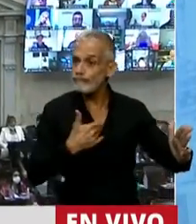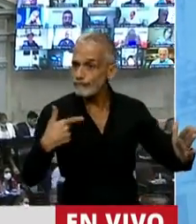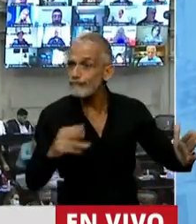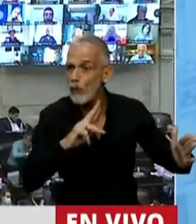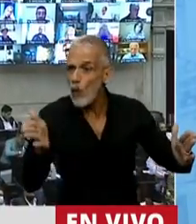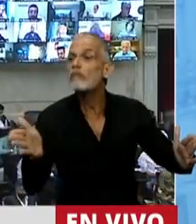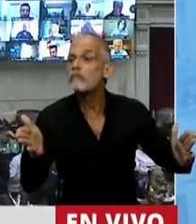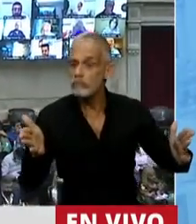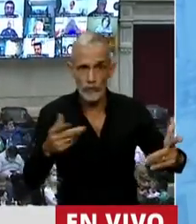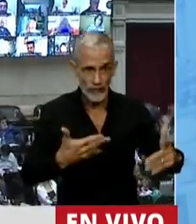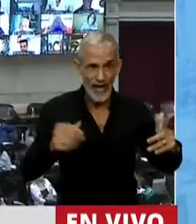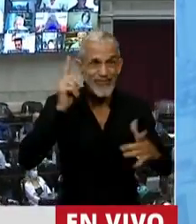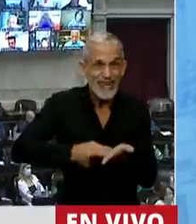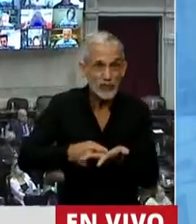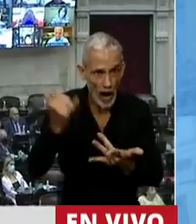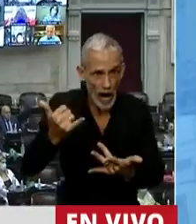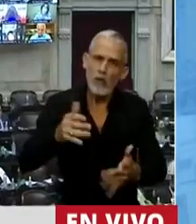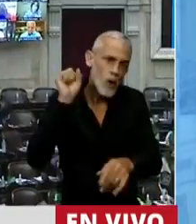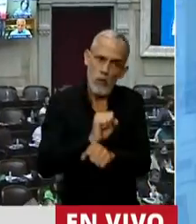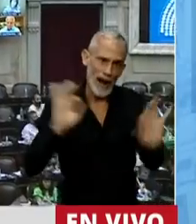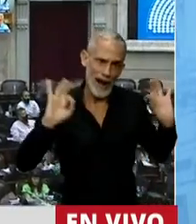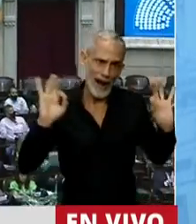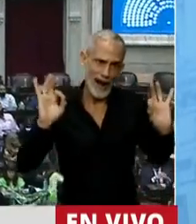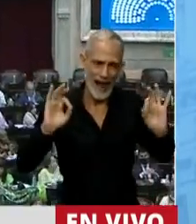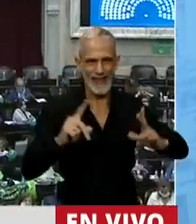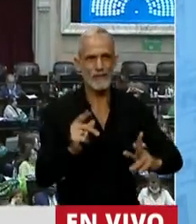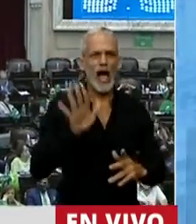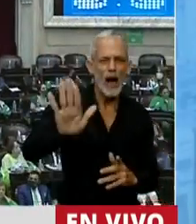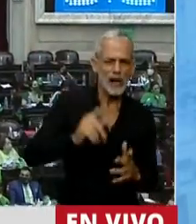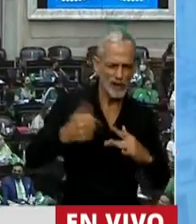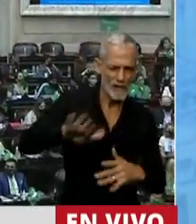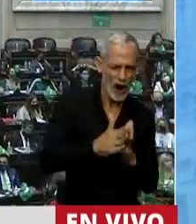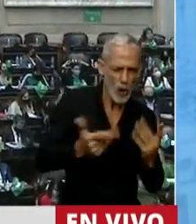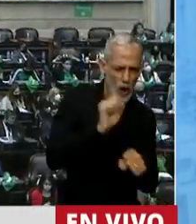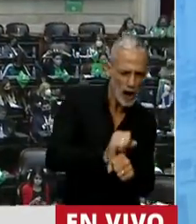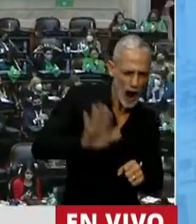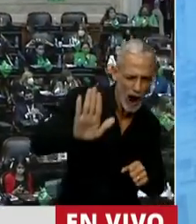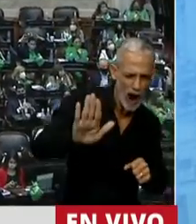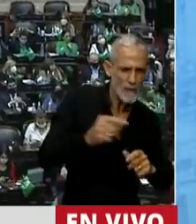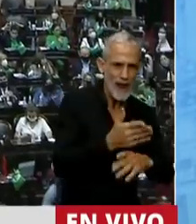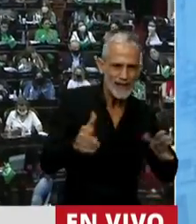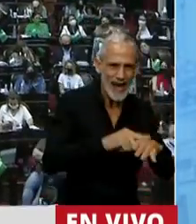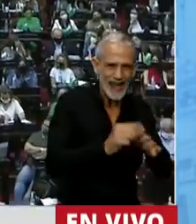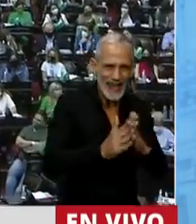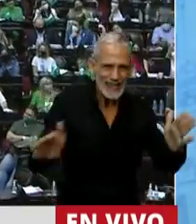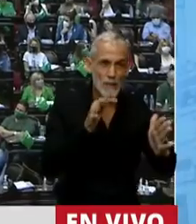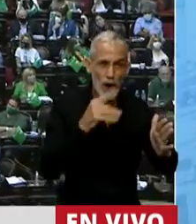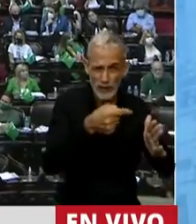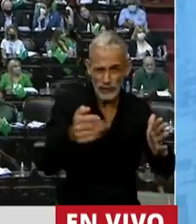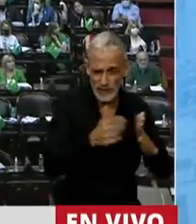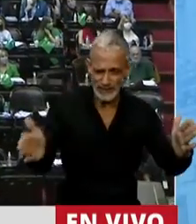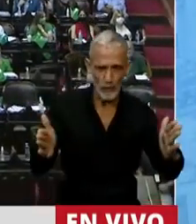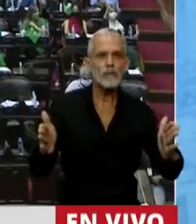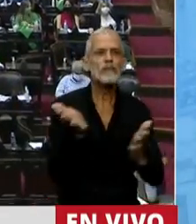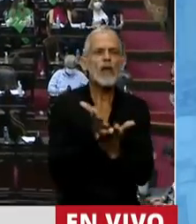y no criminalizar su decisión. Decidimos retirar la amenaza del Código Penal durante ese periodo. Porque ¿qué es el